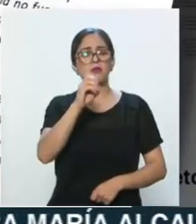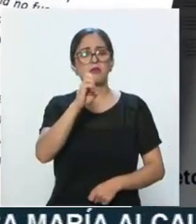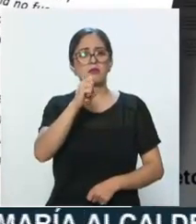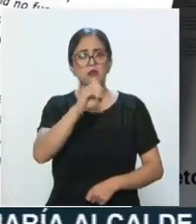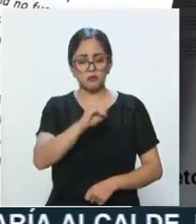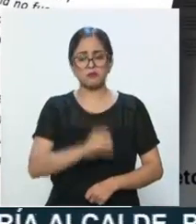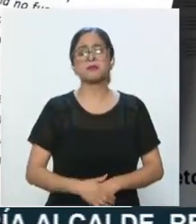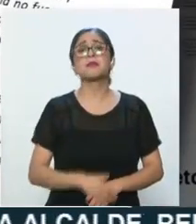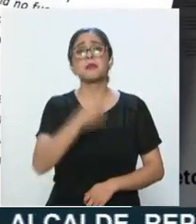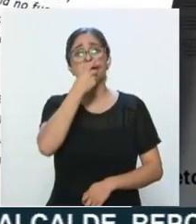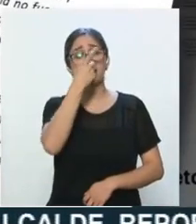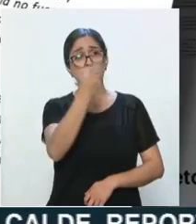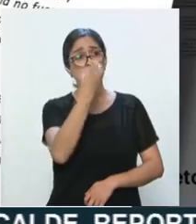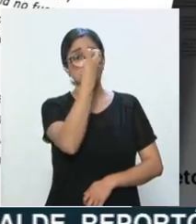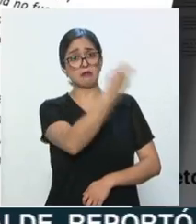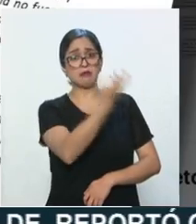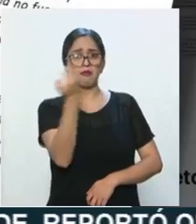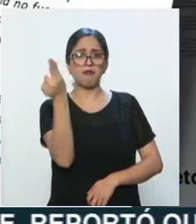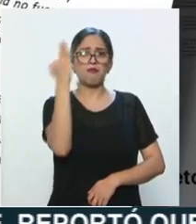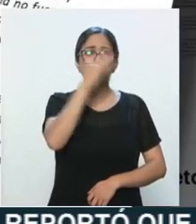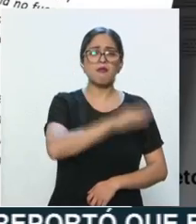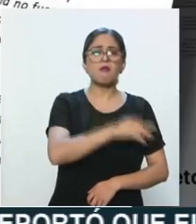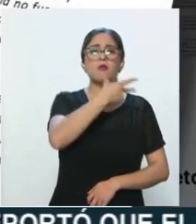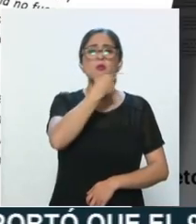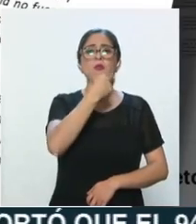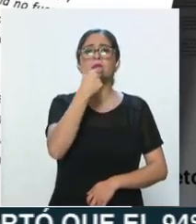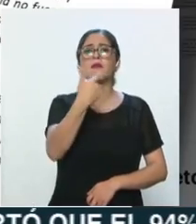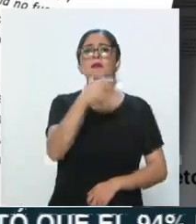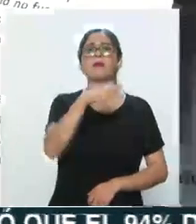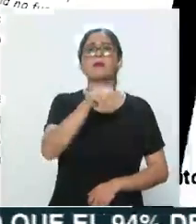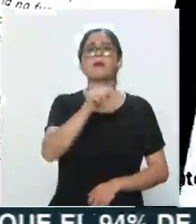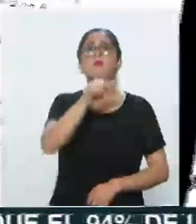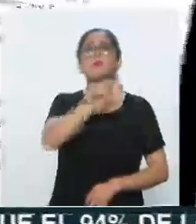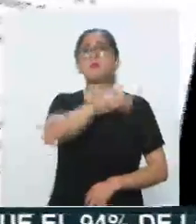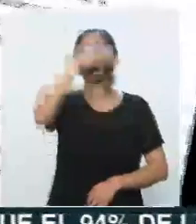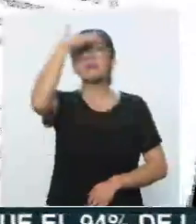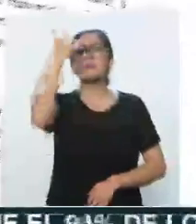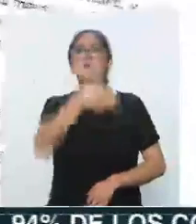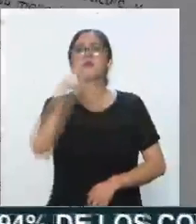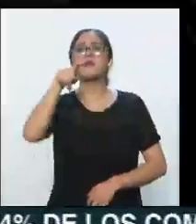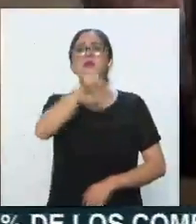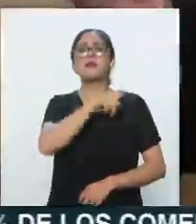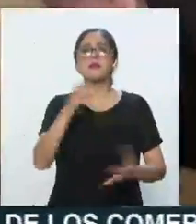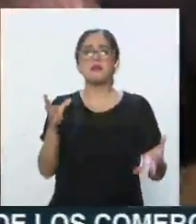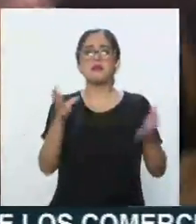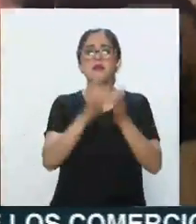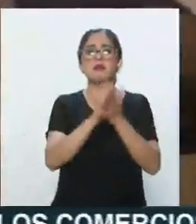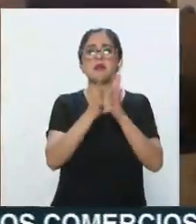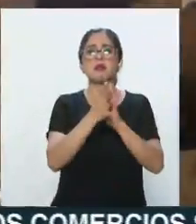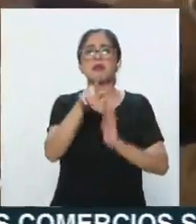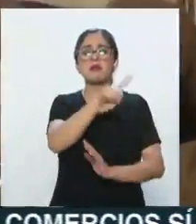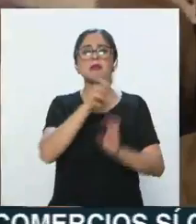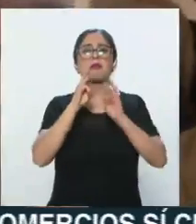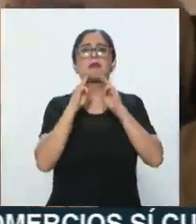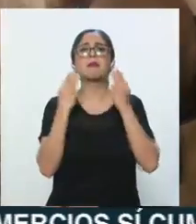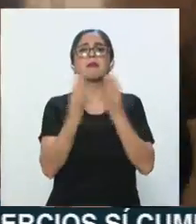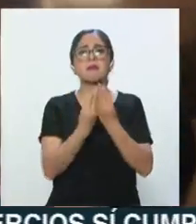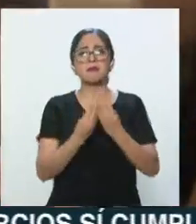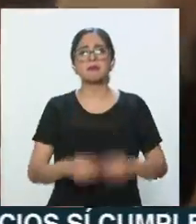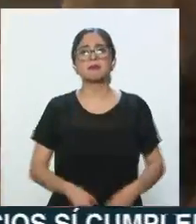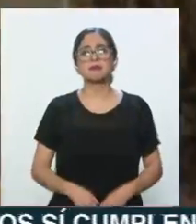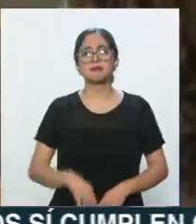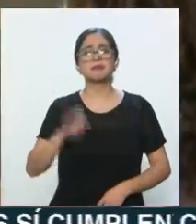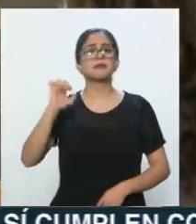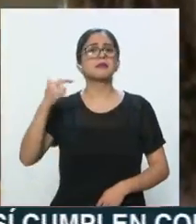que es falso que se tuviera información de vínculos de García Luna con el narcotráfico. A través de la misma red social, la ex